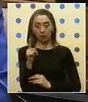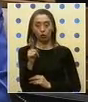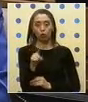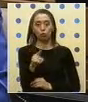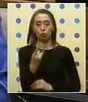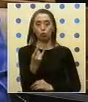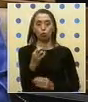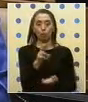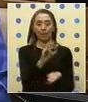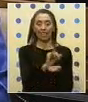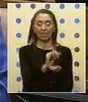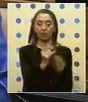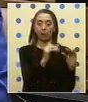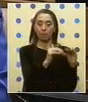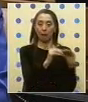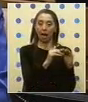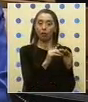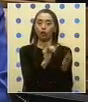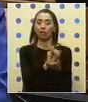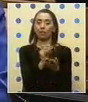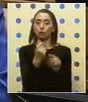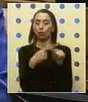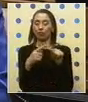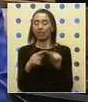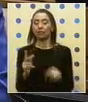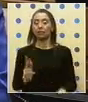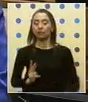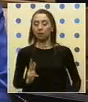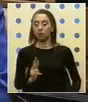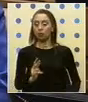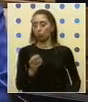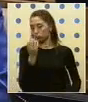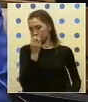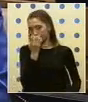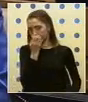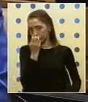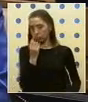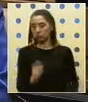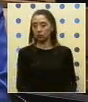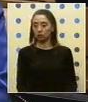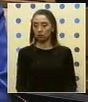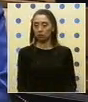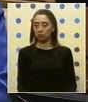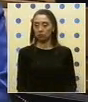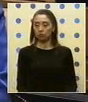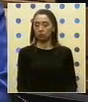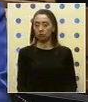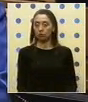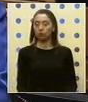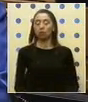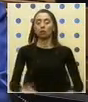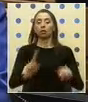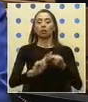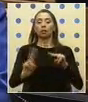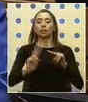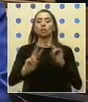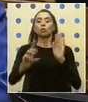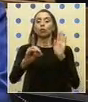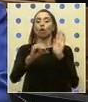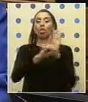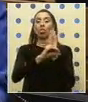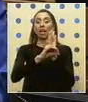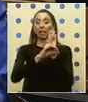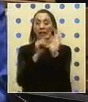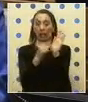superintendente de Banco de Instituciones Financieras, don Rafael Bergoying, ha hecho un decreto, en el